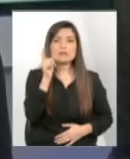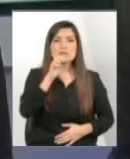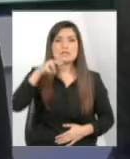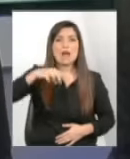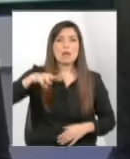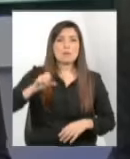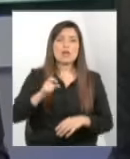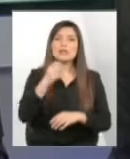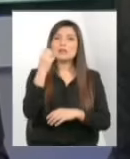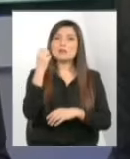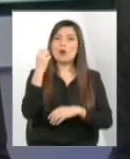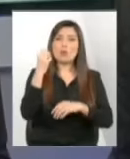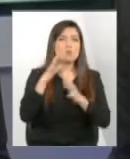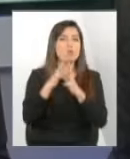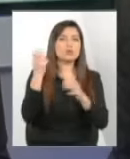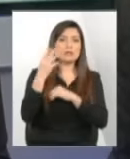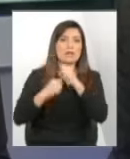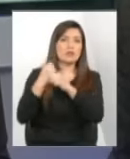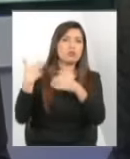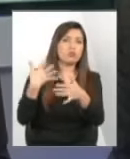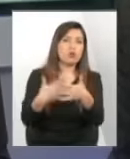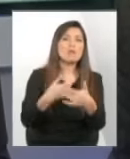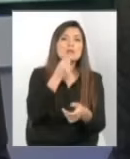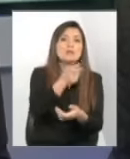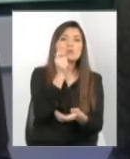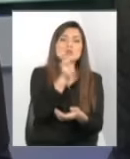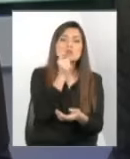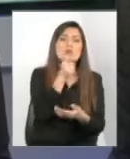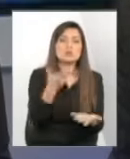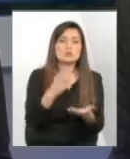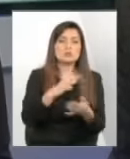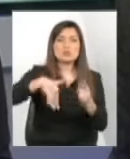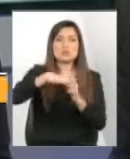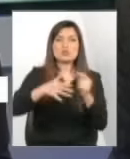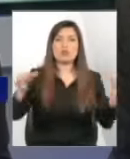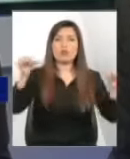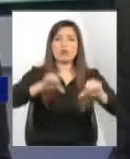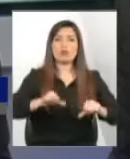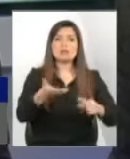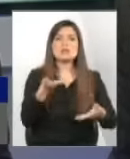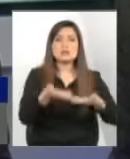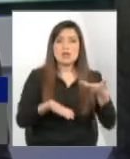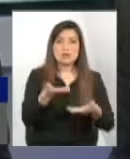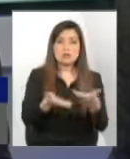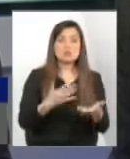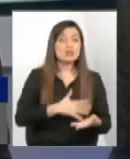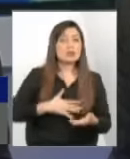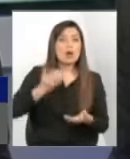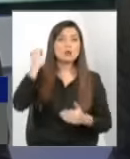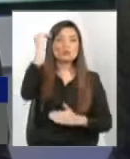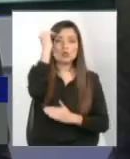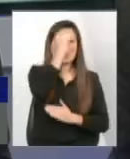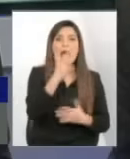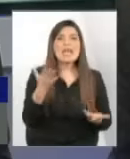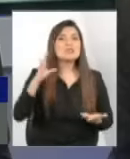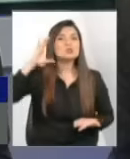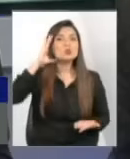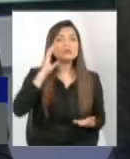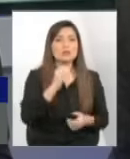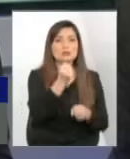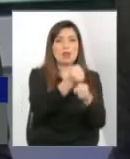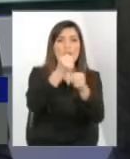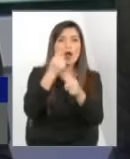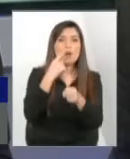años denunciando la situación crítica de nuestros servicios esperamos que las autoridades hoy día escuchen a los trabajadores y trabajadoras también